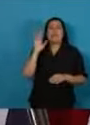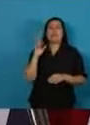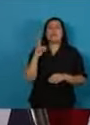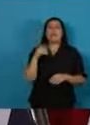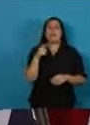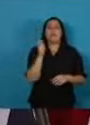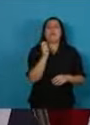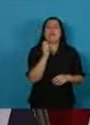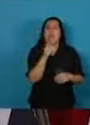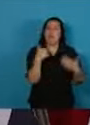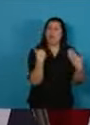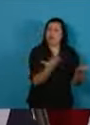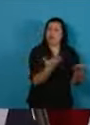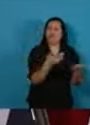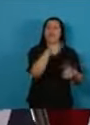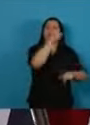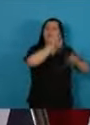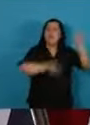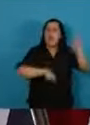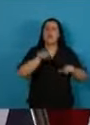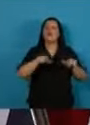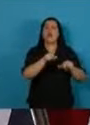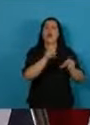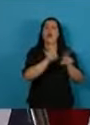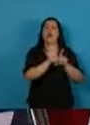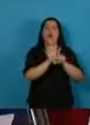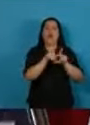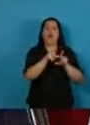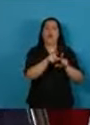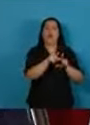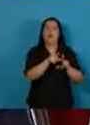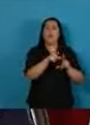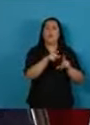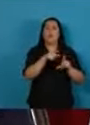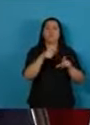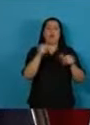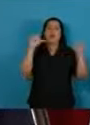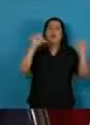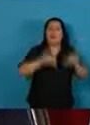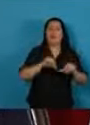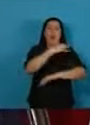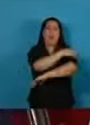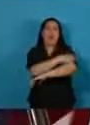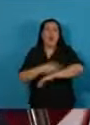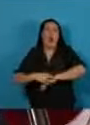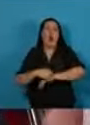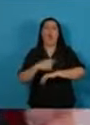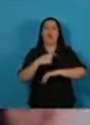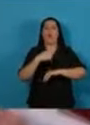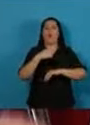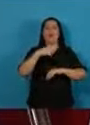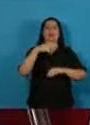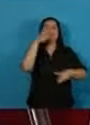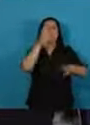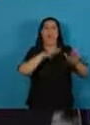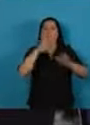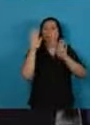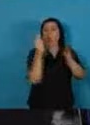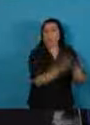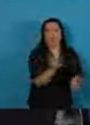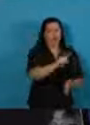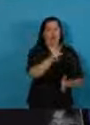serán quienes han quedado atrapados en el pozo de la pobreza y la marginación.